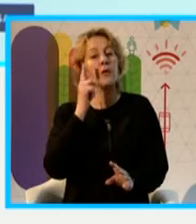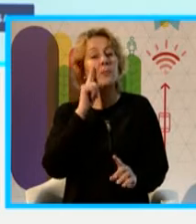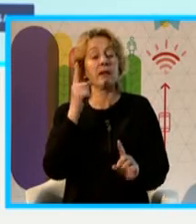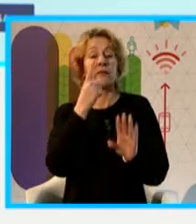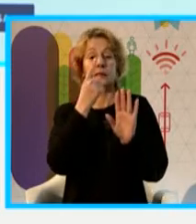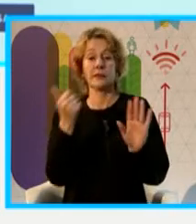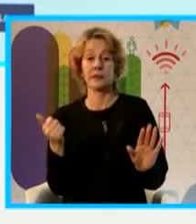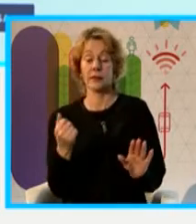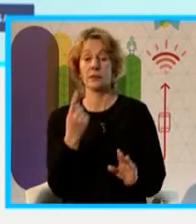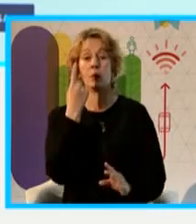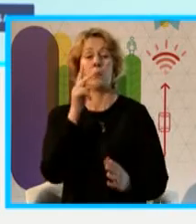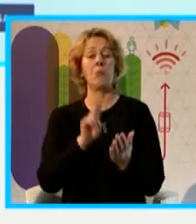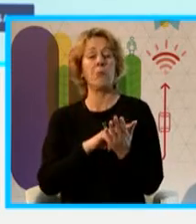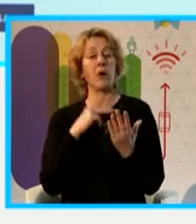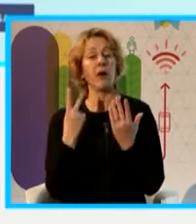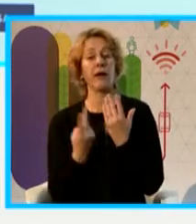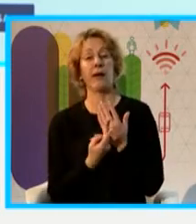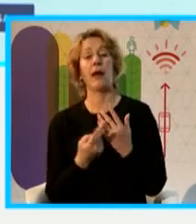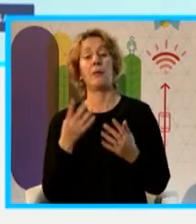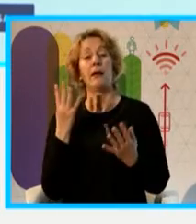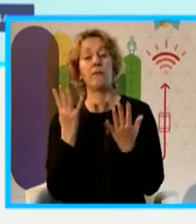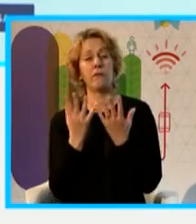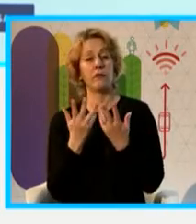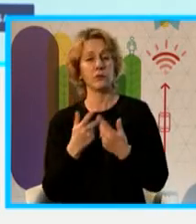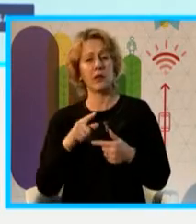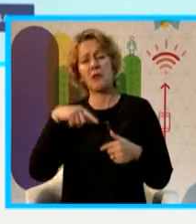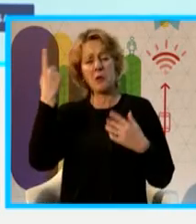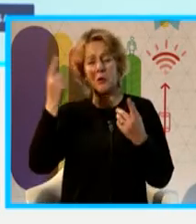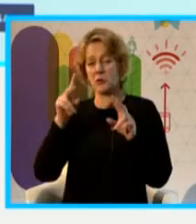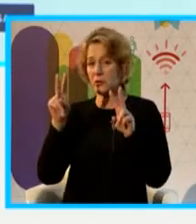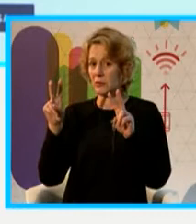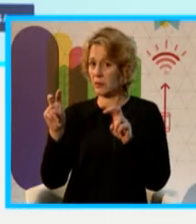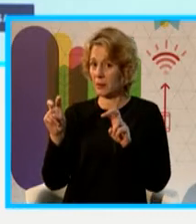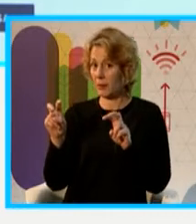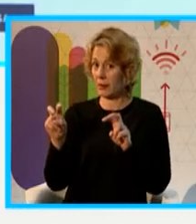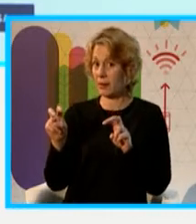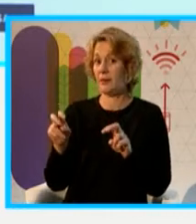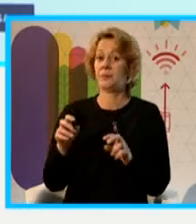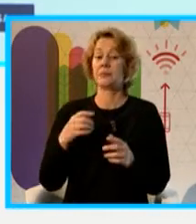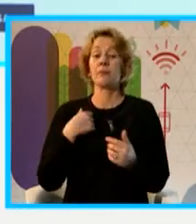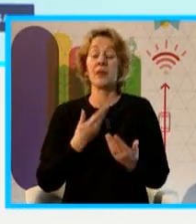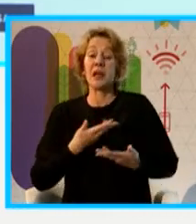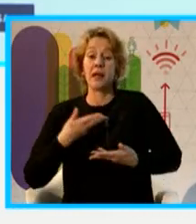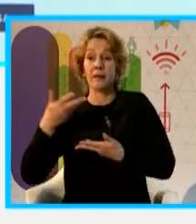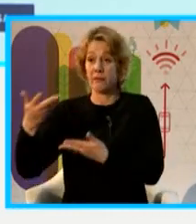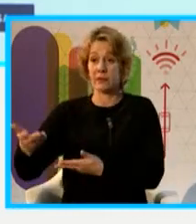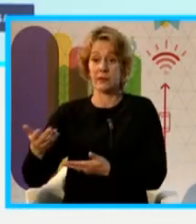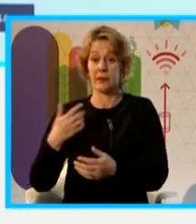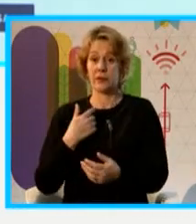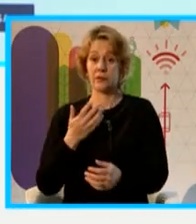en el marco de un programa que estaba funcionando para otra cosa, nos invitaron a participar